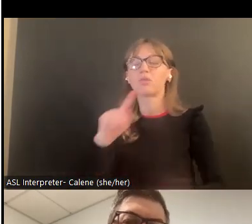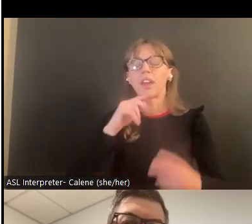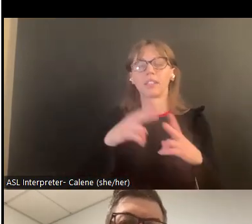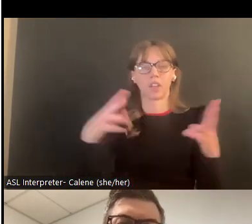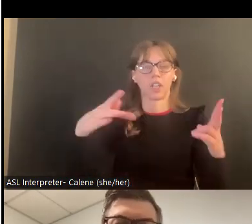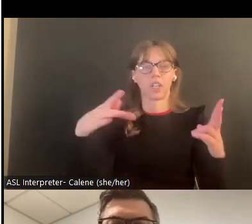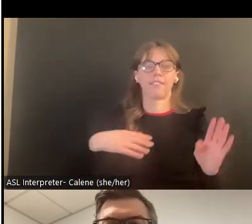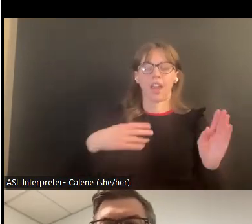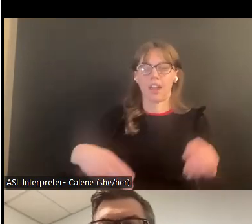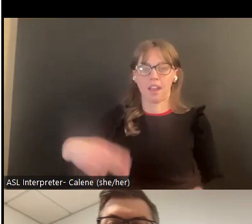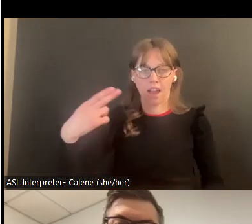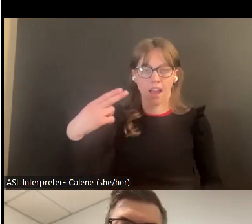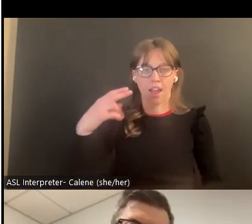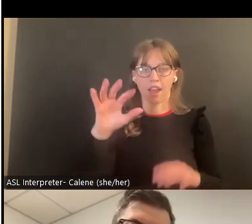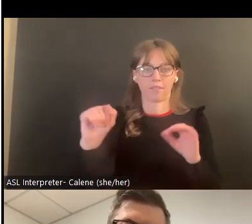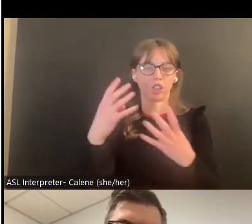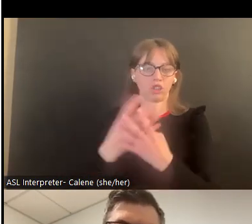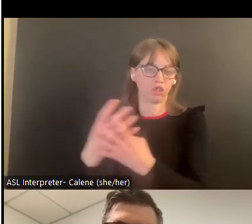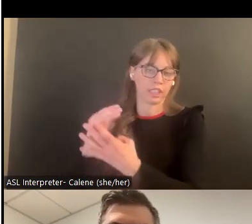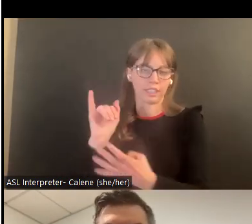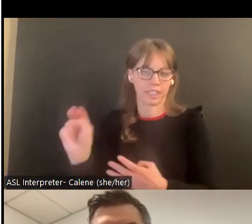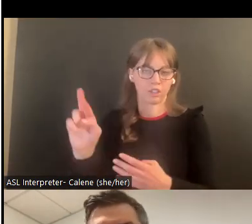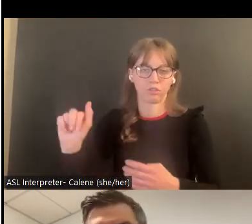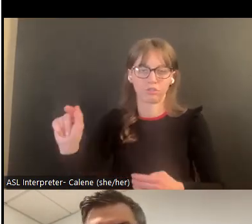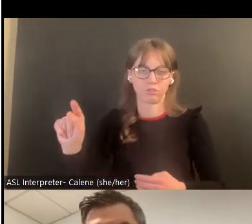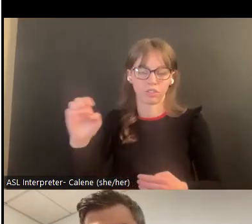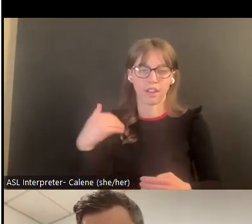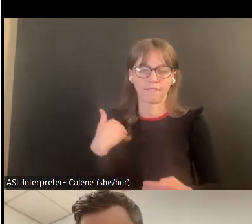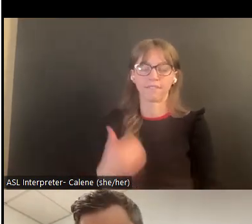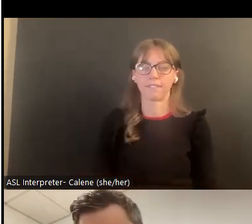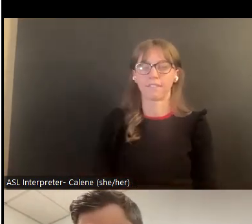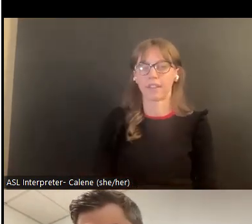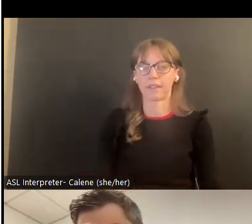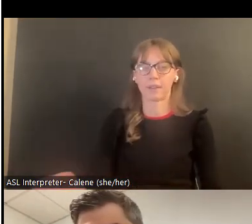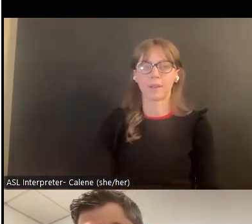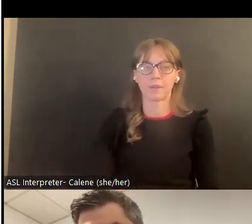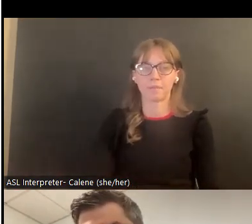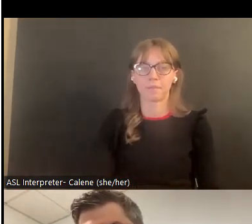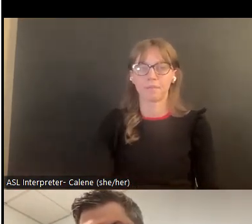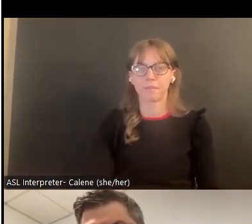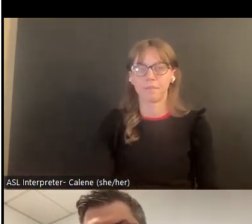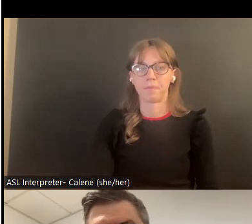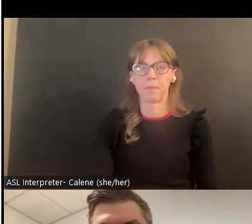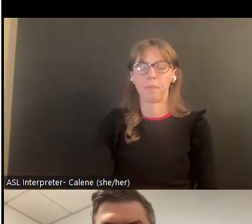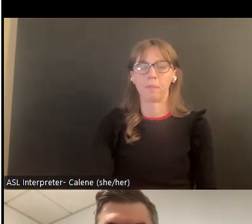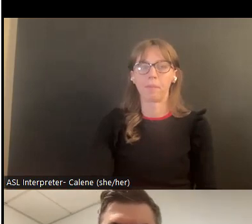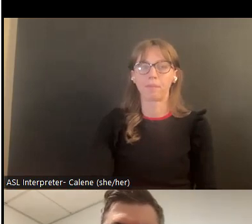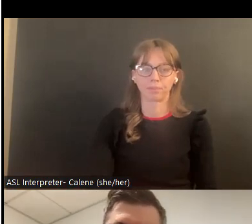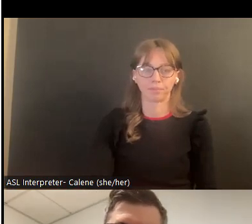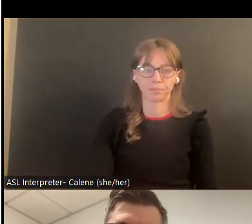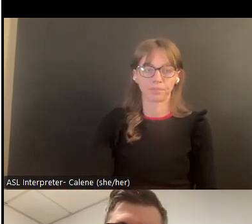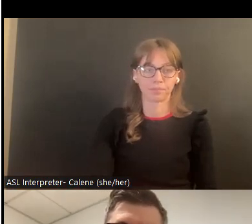que tiene un alto nivel de personas que ingresan